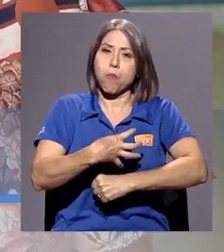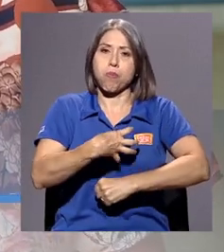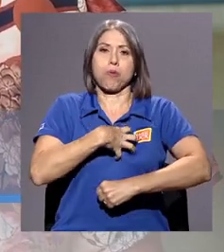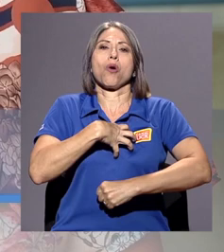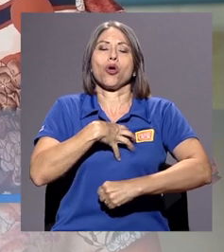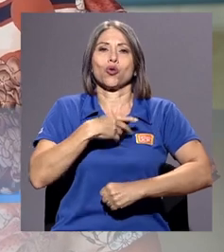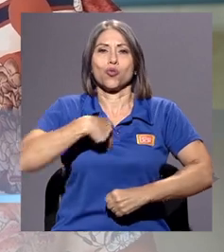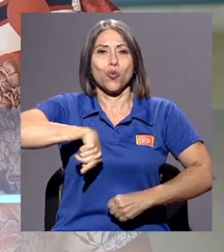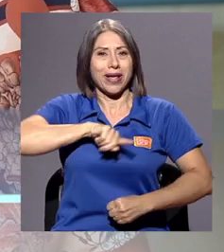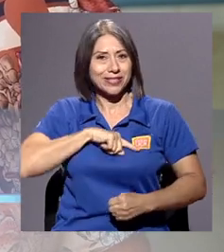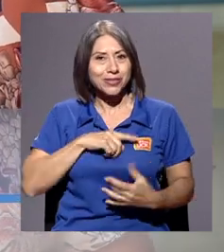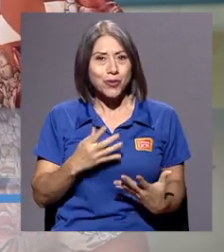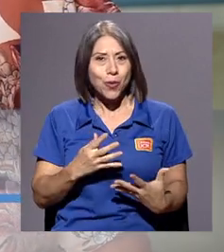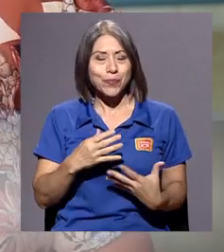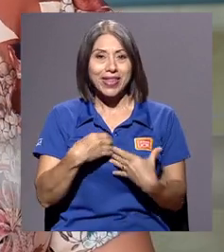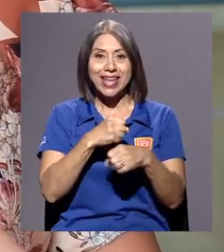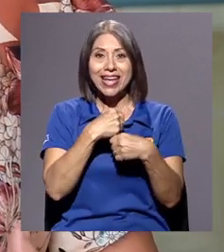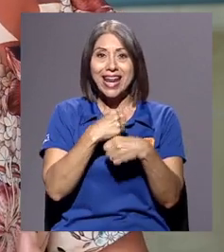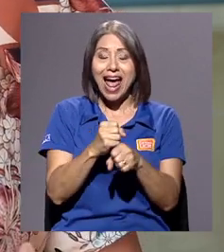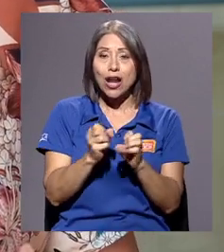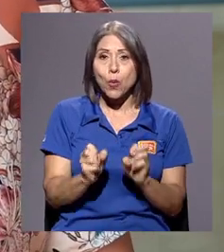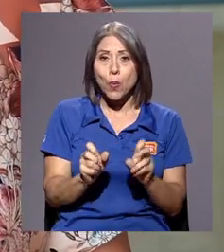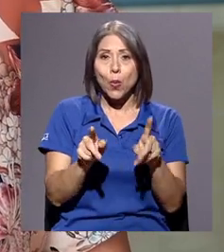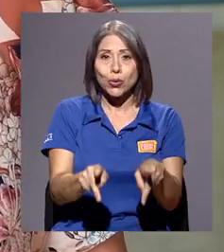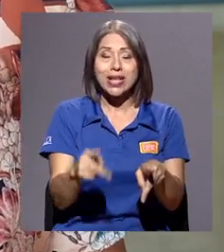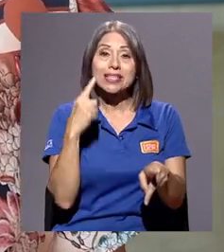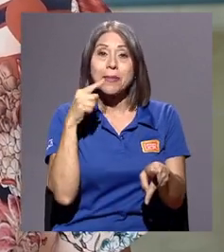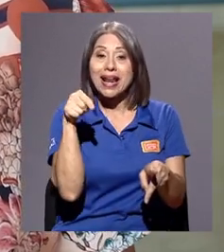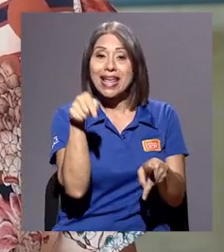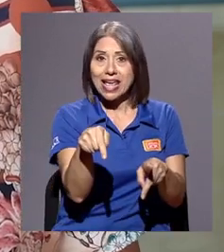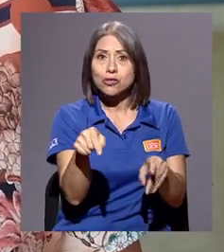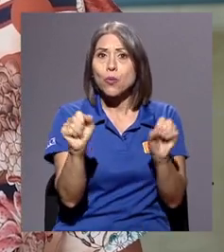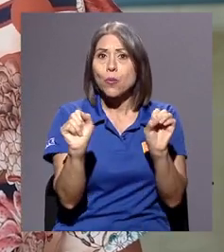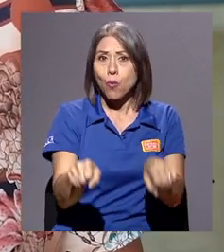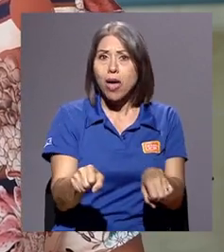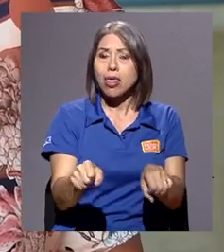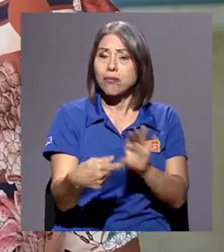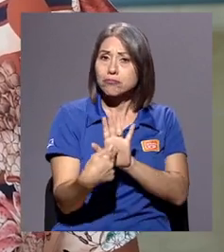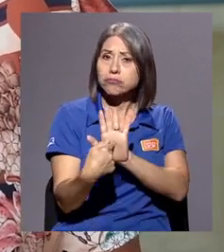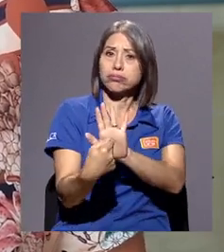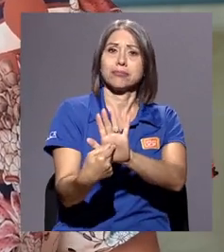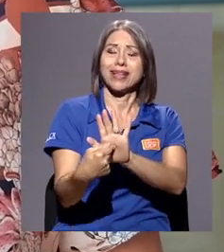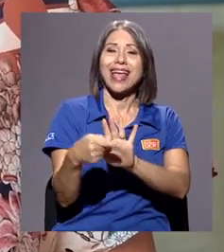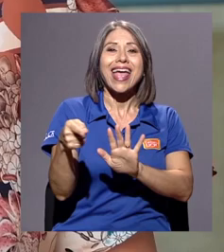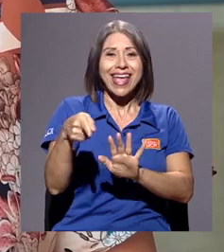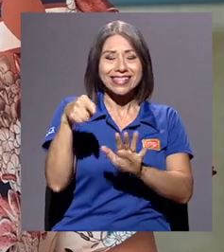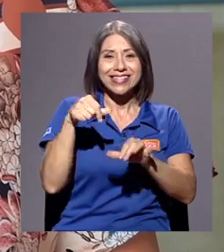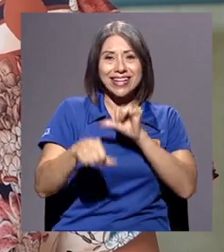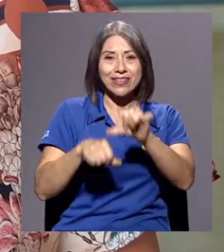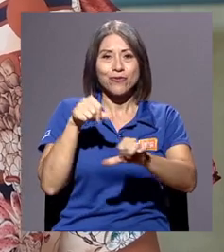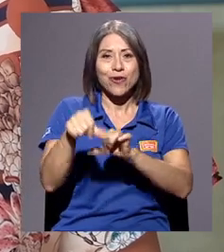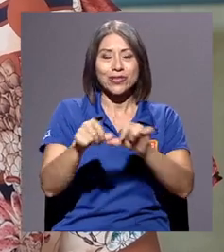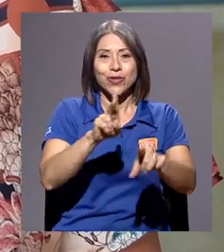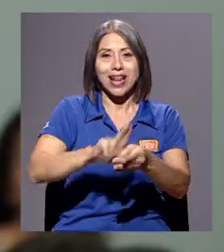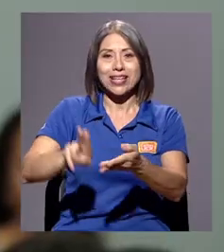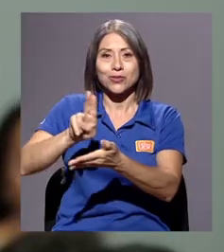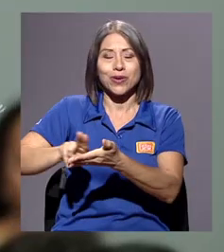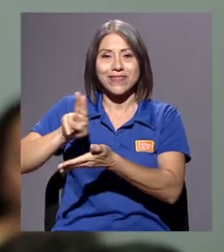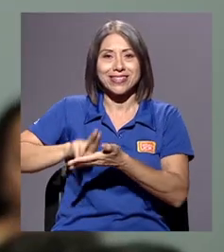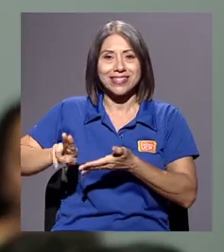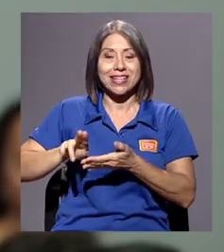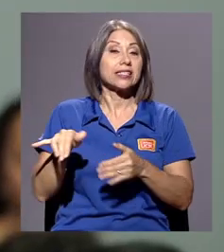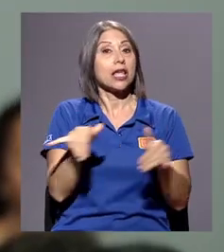lo propio, de hacer lo nuestro y crear espacios donde eso tenga una cabida y creo que ese es el esfuerzo de las